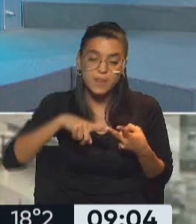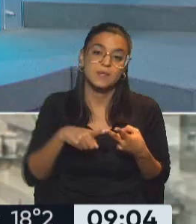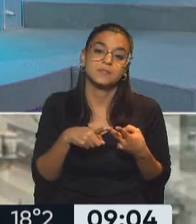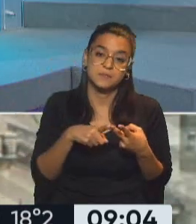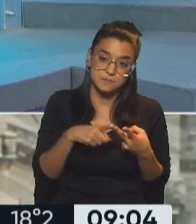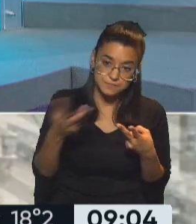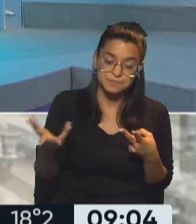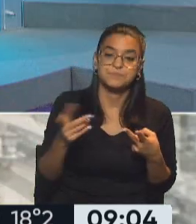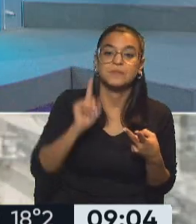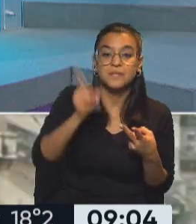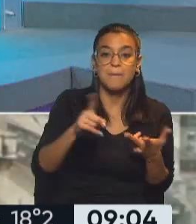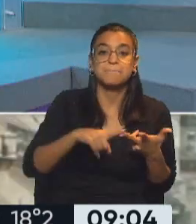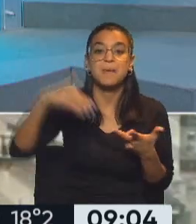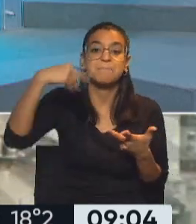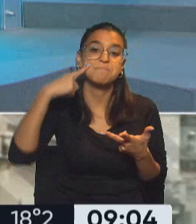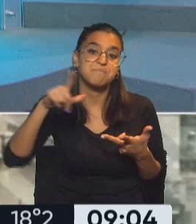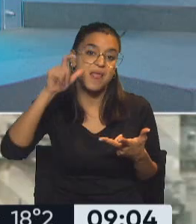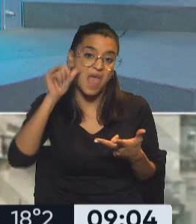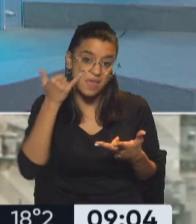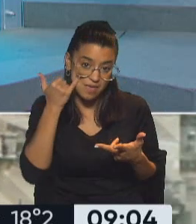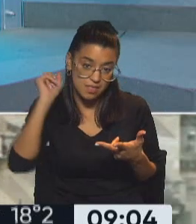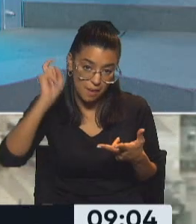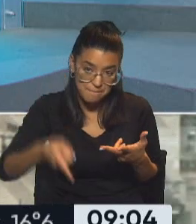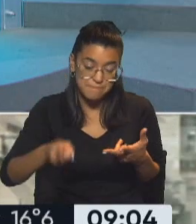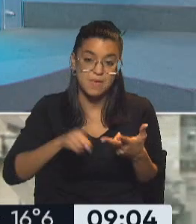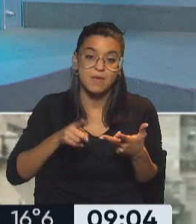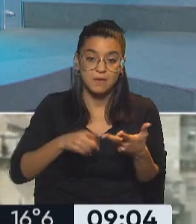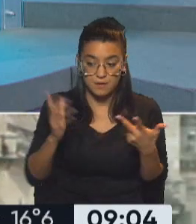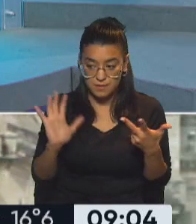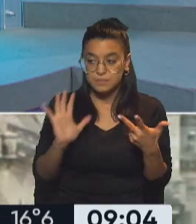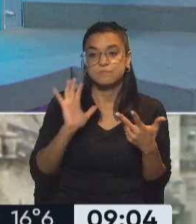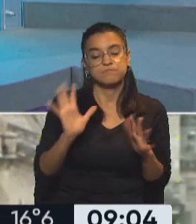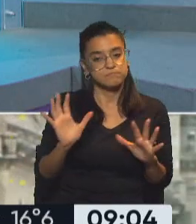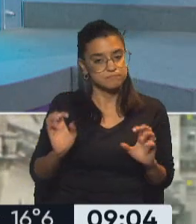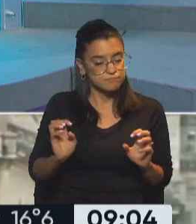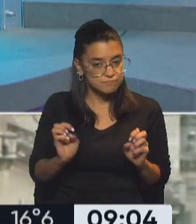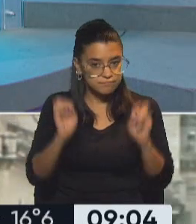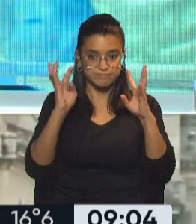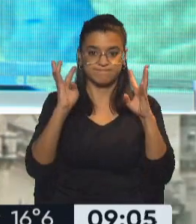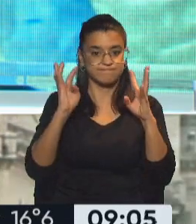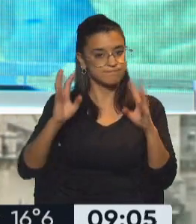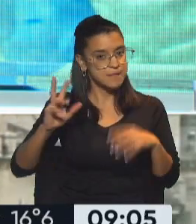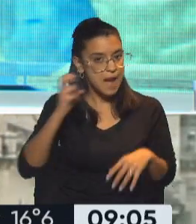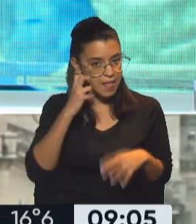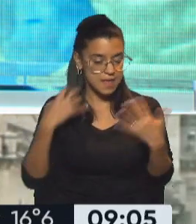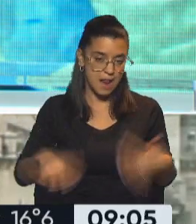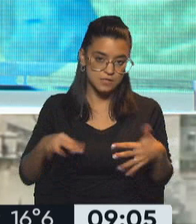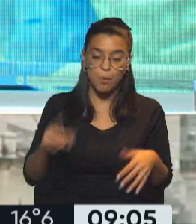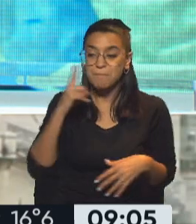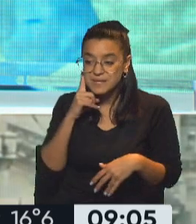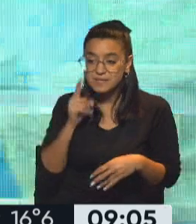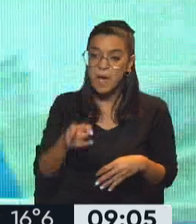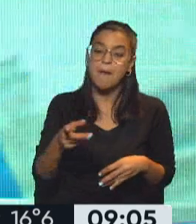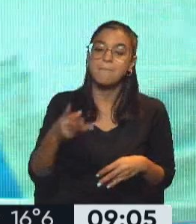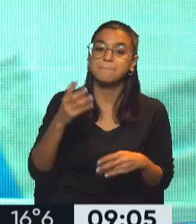hasta de Milley, te diría, que le ha parado los pelos a todo el radicalismo, de solo pensar que